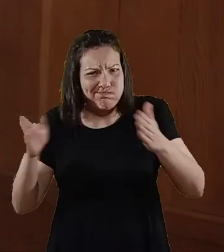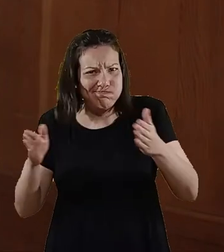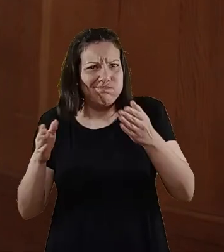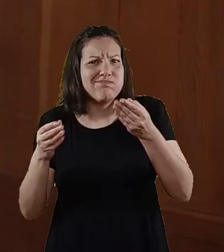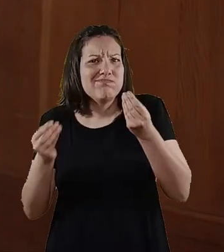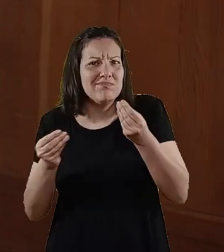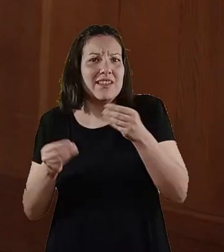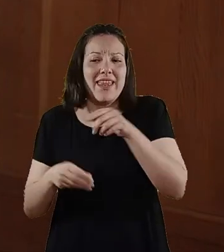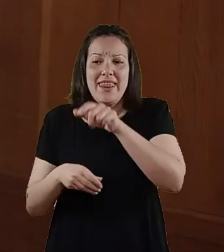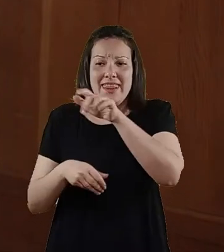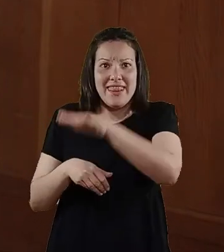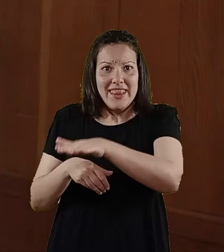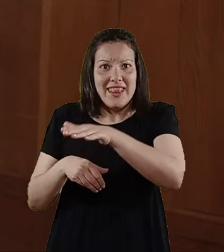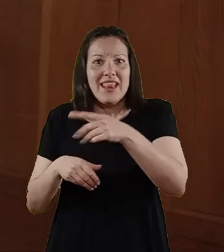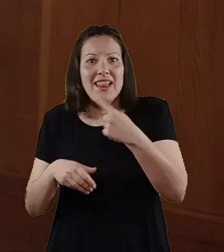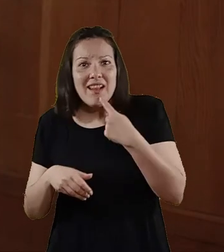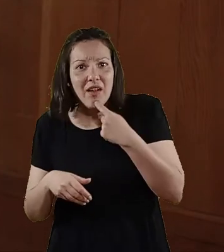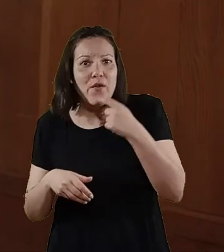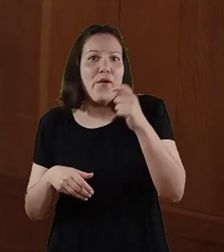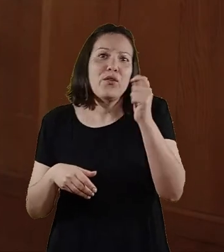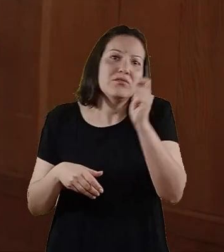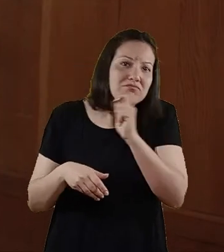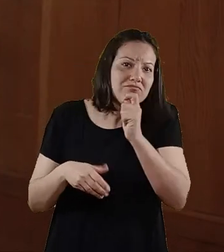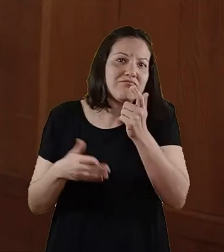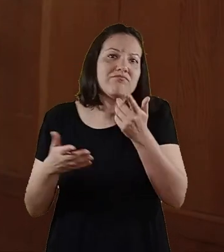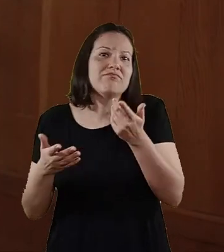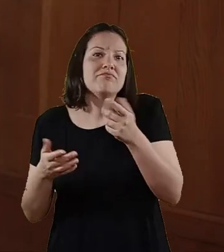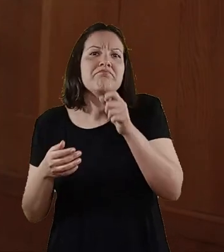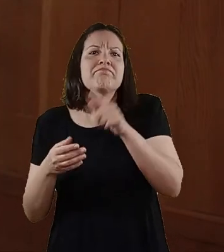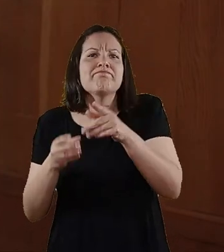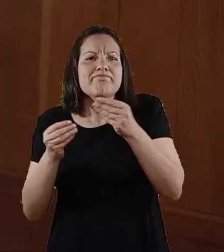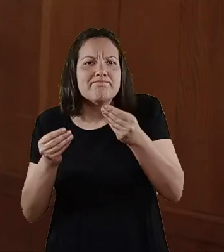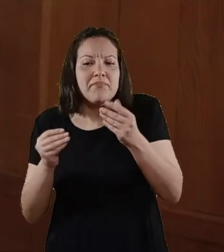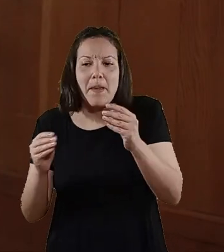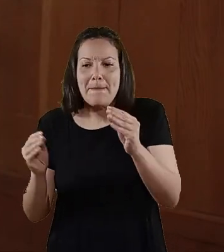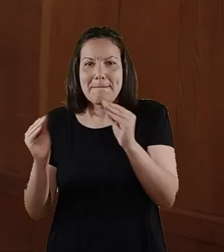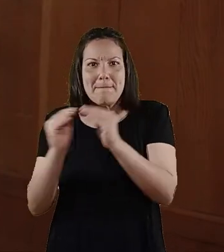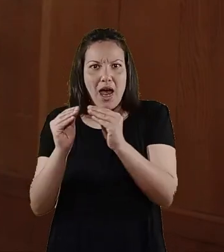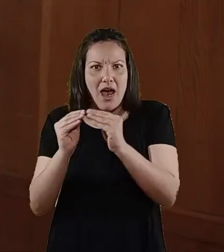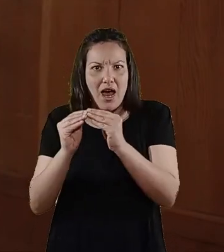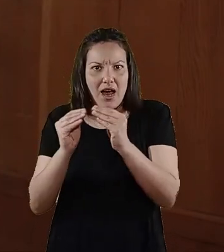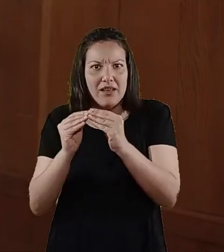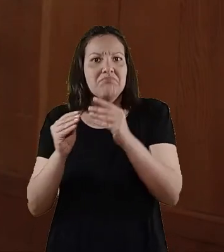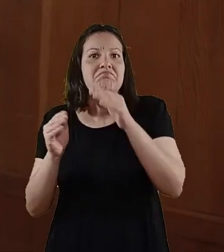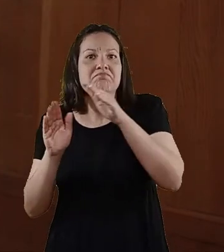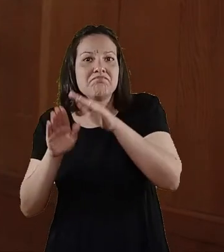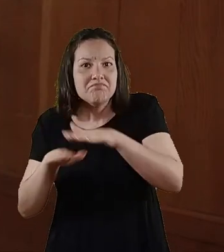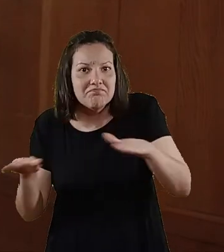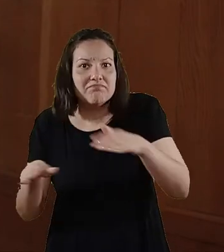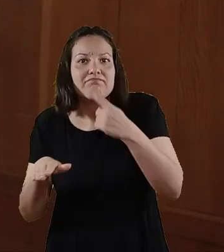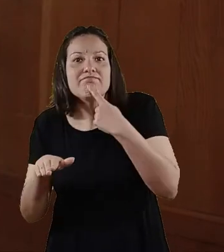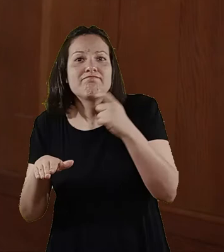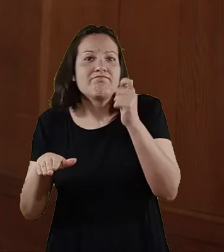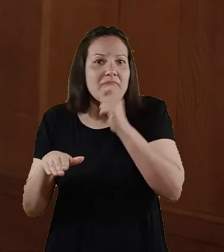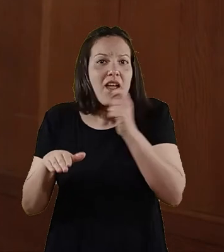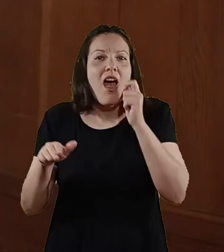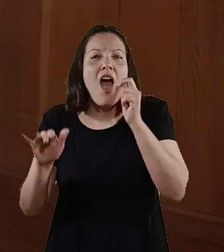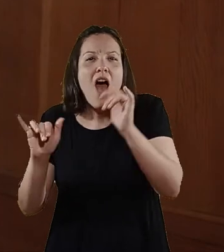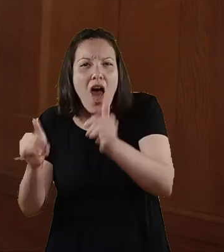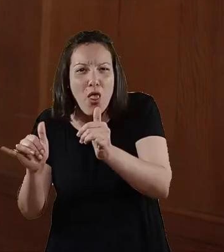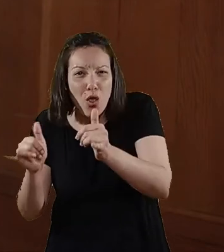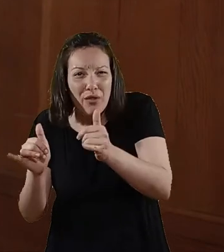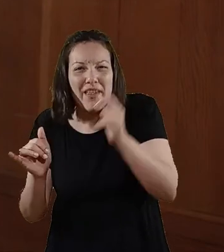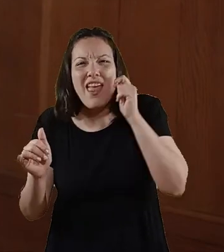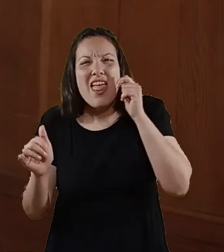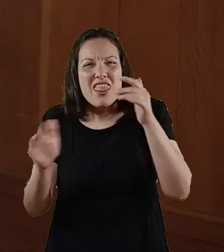maltratar a un niño o a niña. Se da entre niños, niñas o adolescentes del